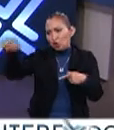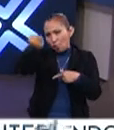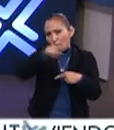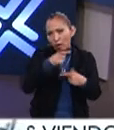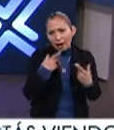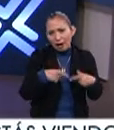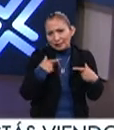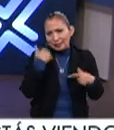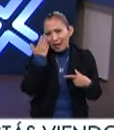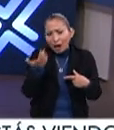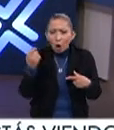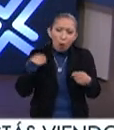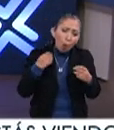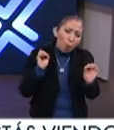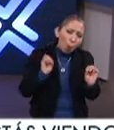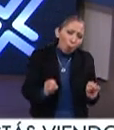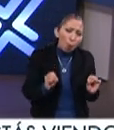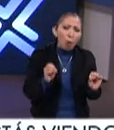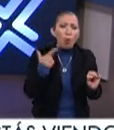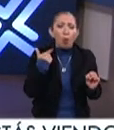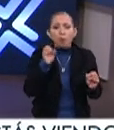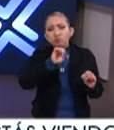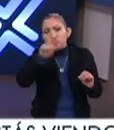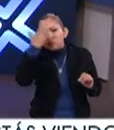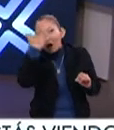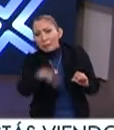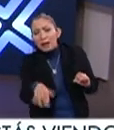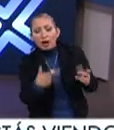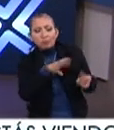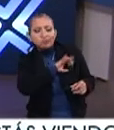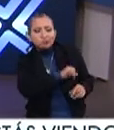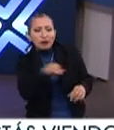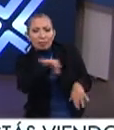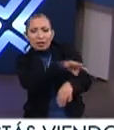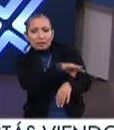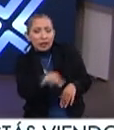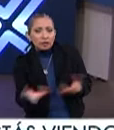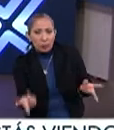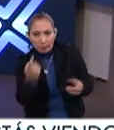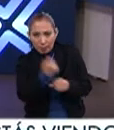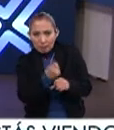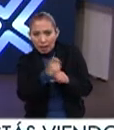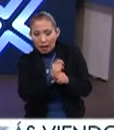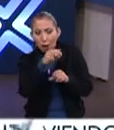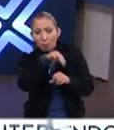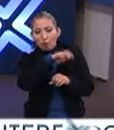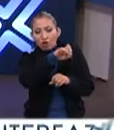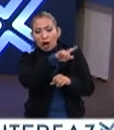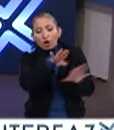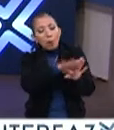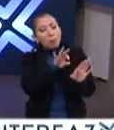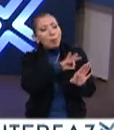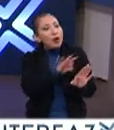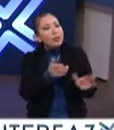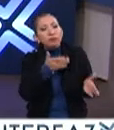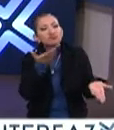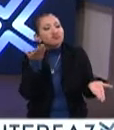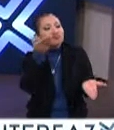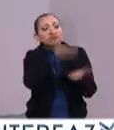general, como los que tengan una especialización o un gusto especial por el diseño. Primero, en el caso del MUNAL, ¿cómo pueden